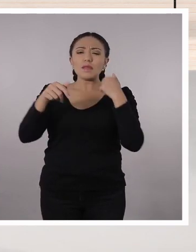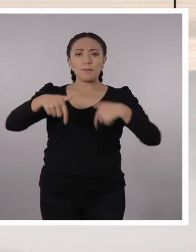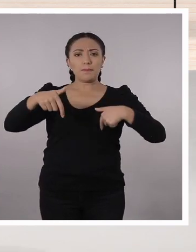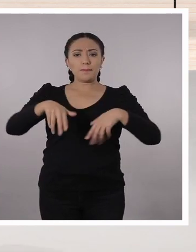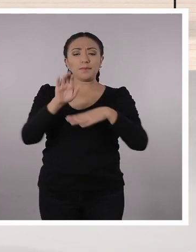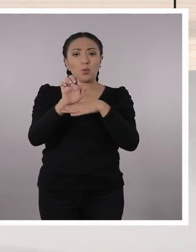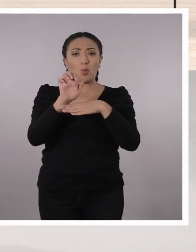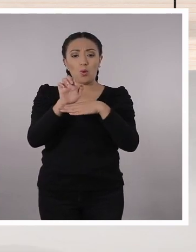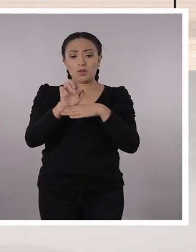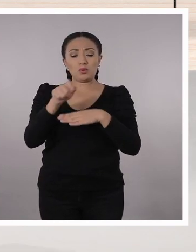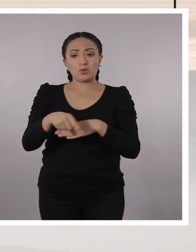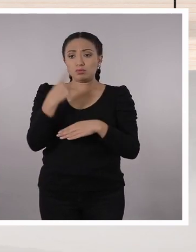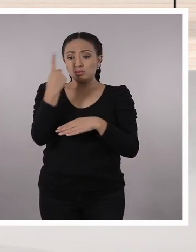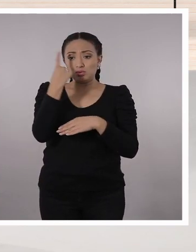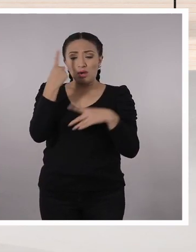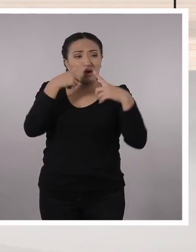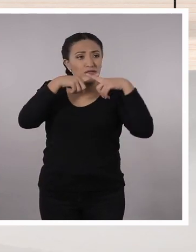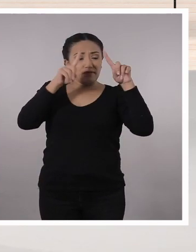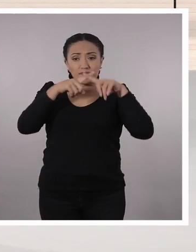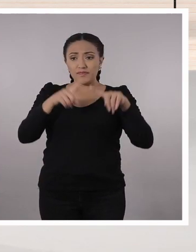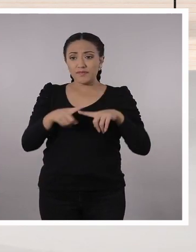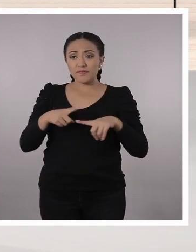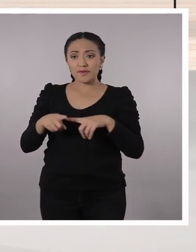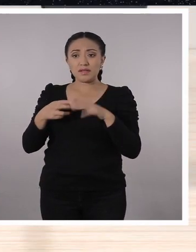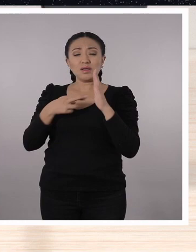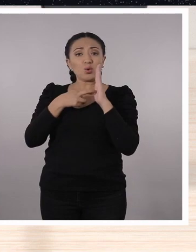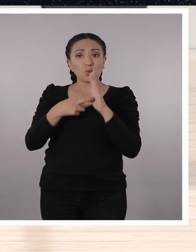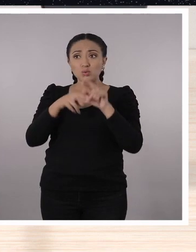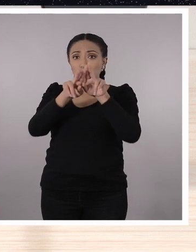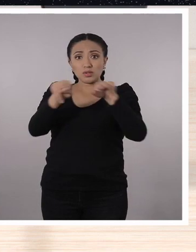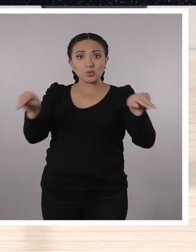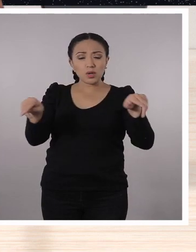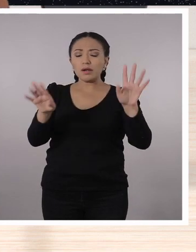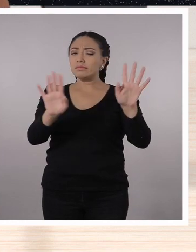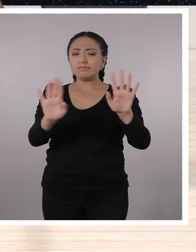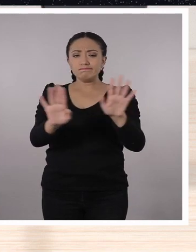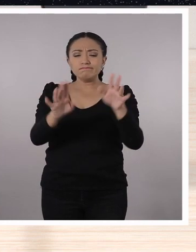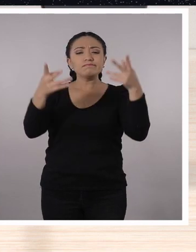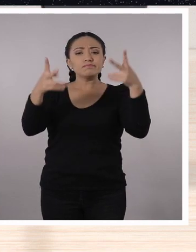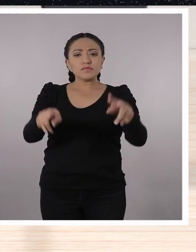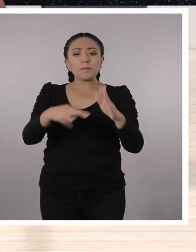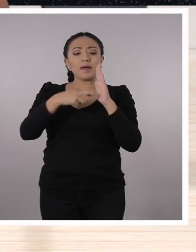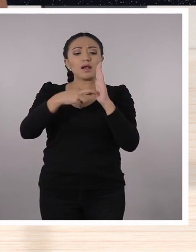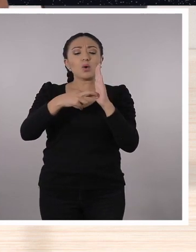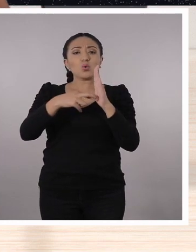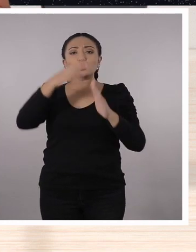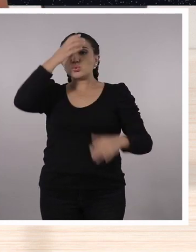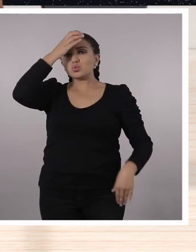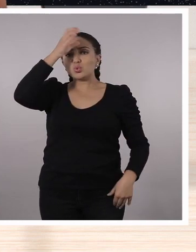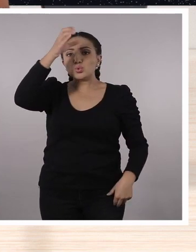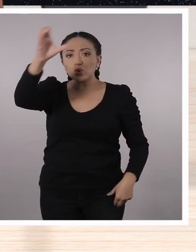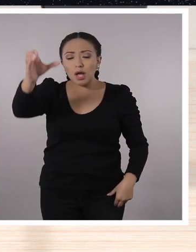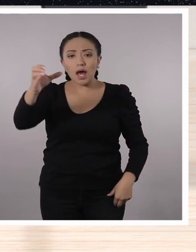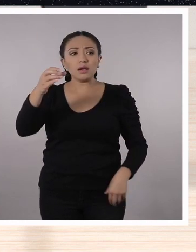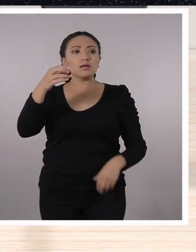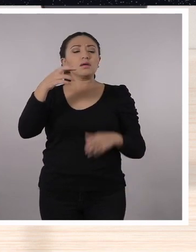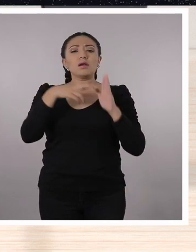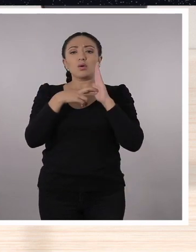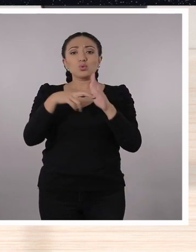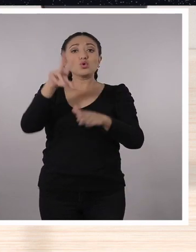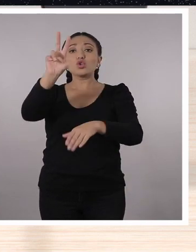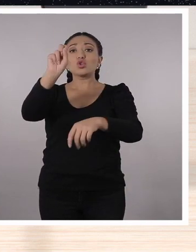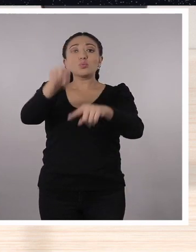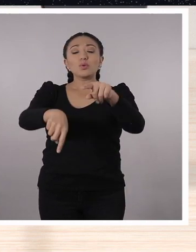diverso en los recursos naturales, nuestro país también es diverso en sus recursos culturales intangibles, como por ejemplo